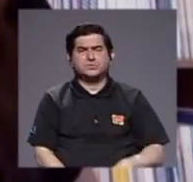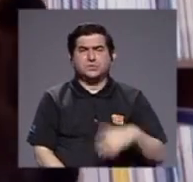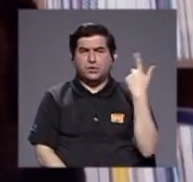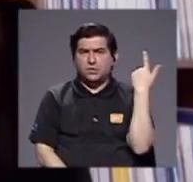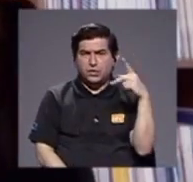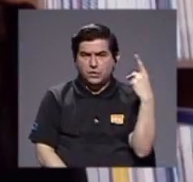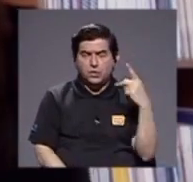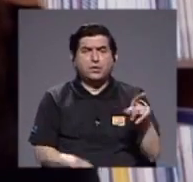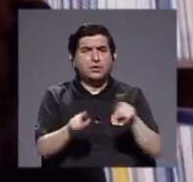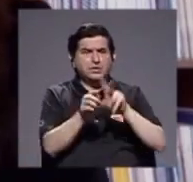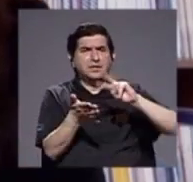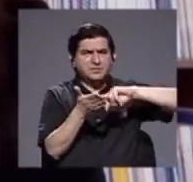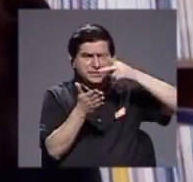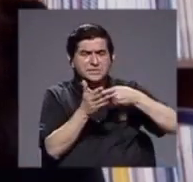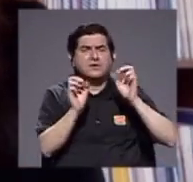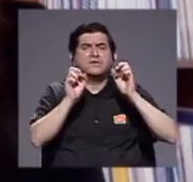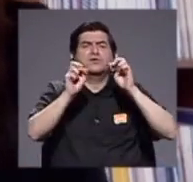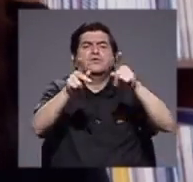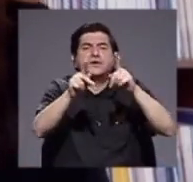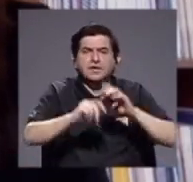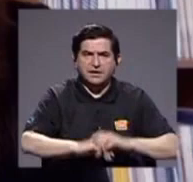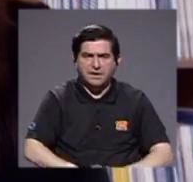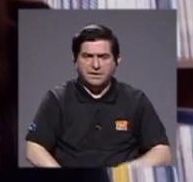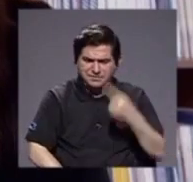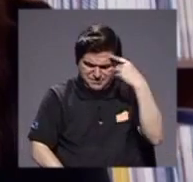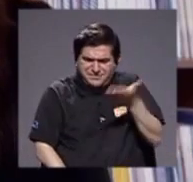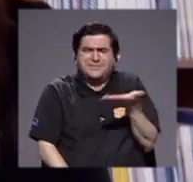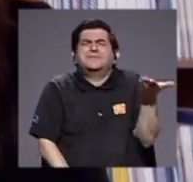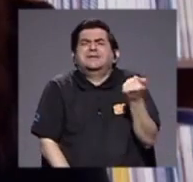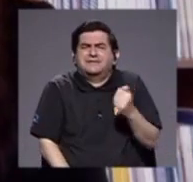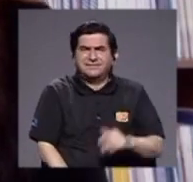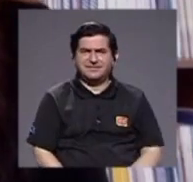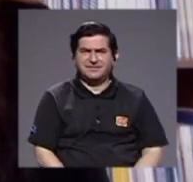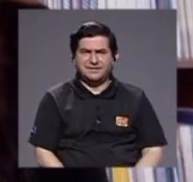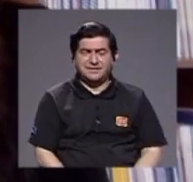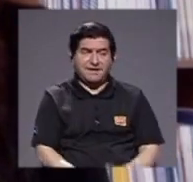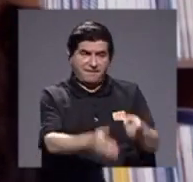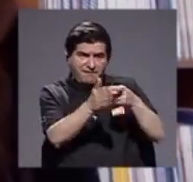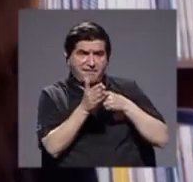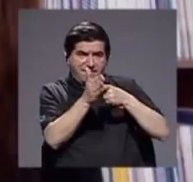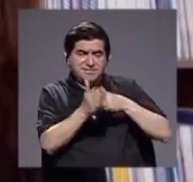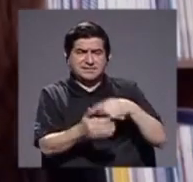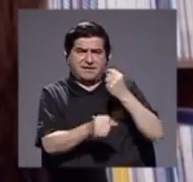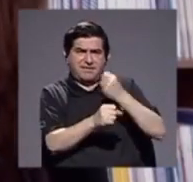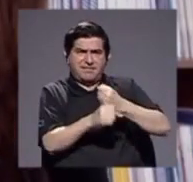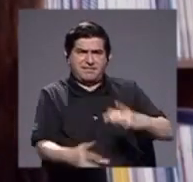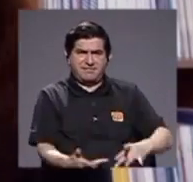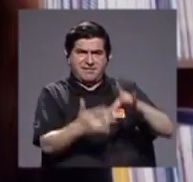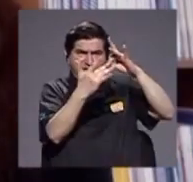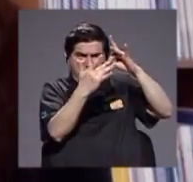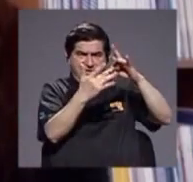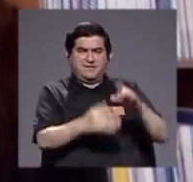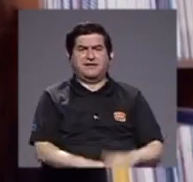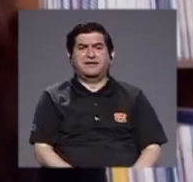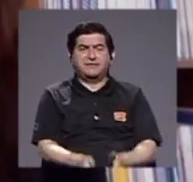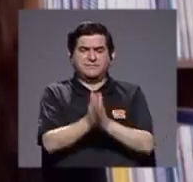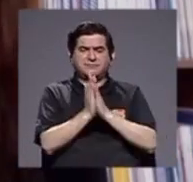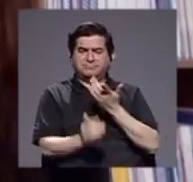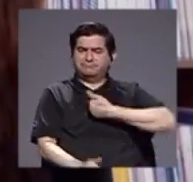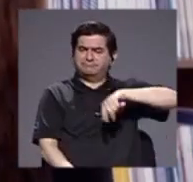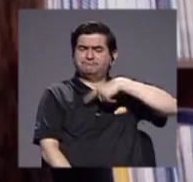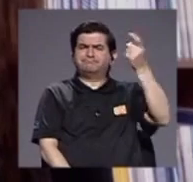sino también una oportunidad una oportunidad para que demanda esfuerzos especiales y que nos demanda pensar